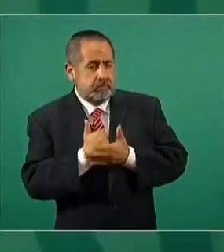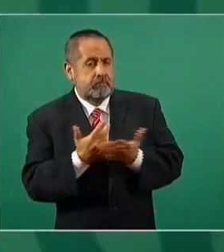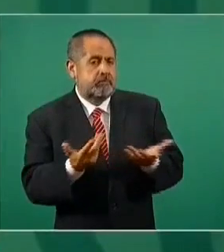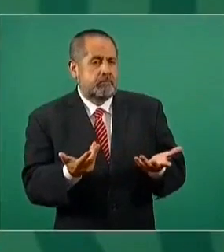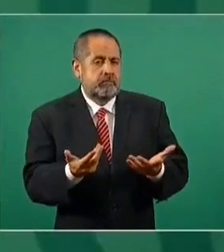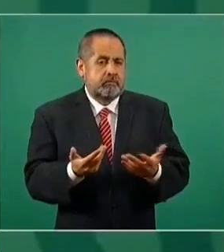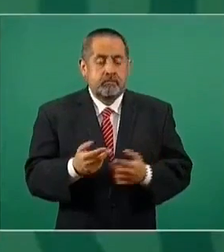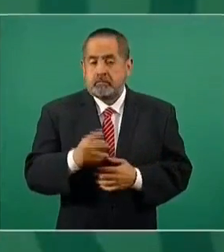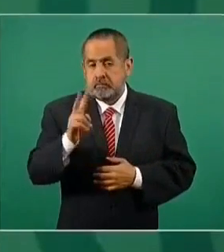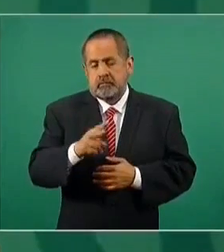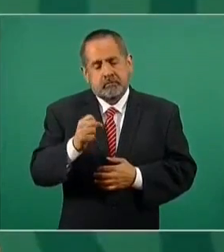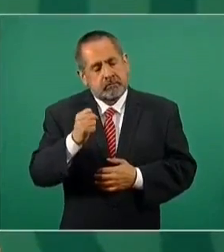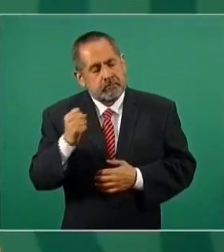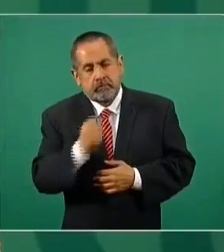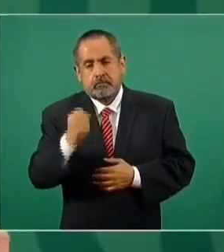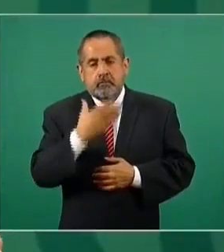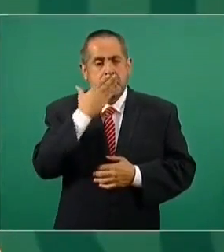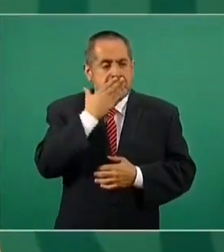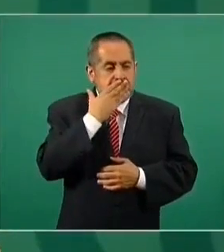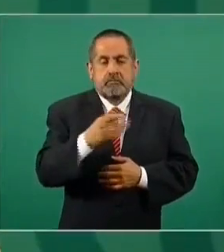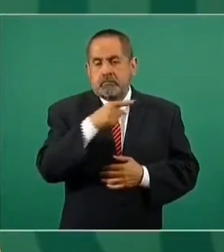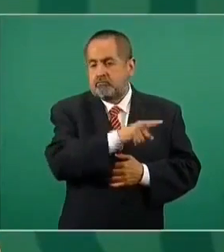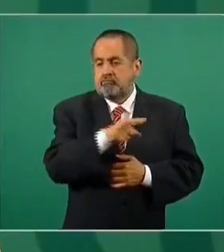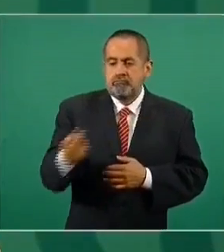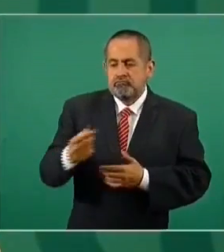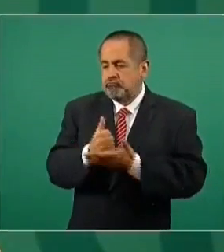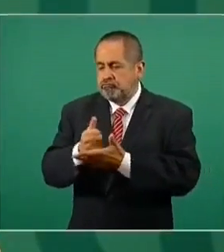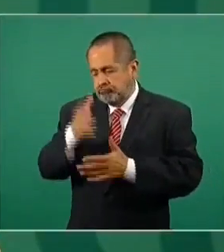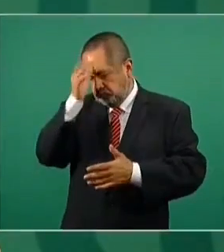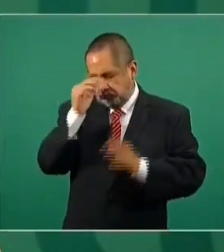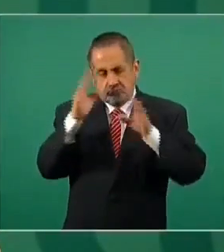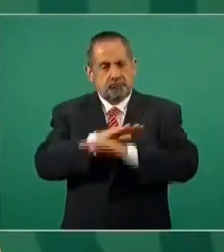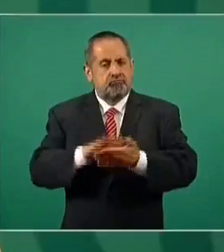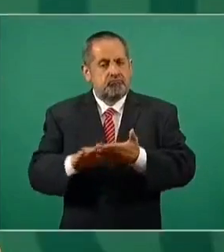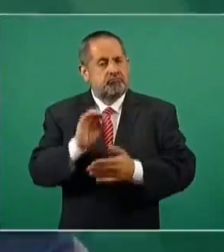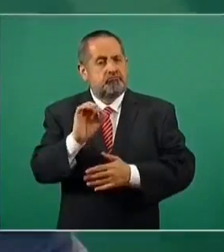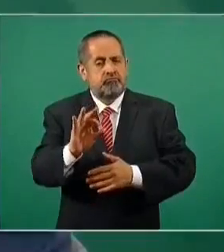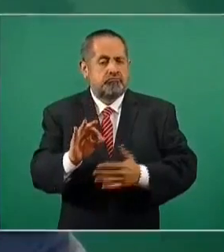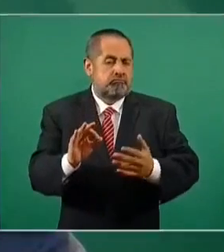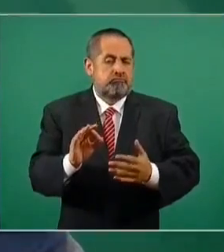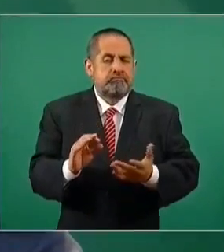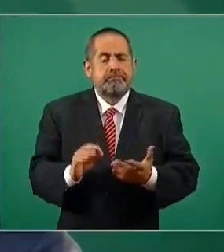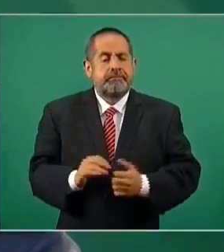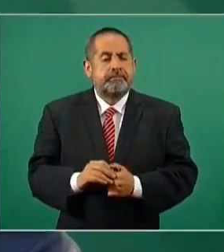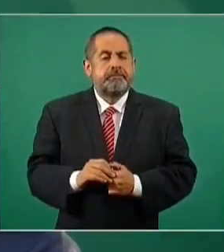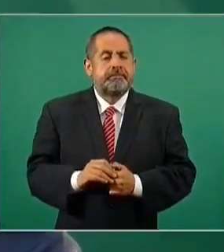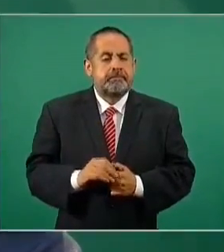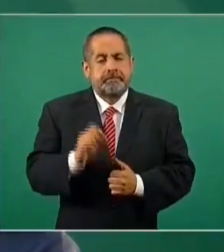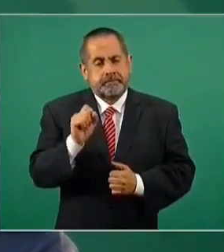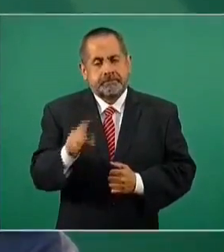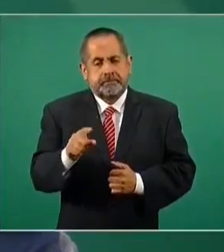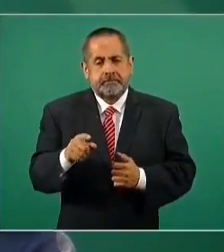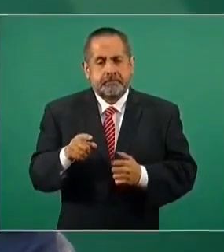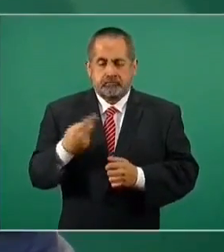Bueno, afortunadamente se logró ese acuerdo. Entonces, esa fue